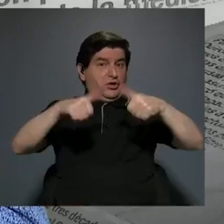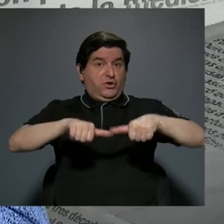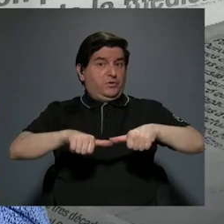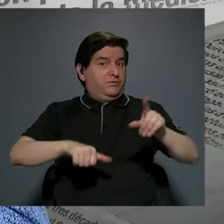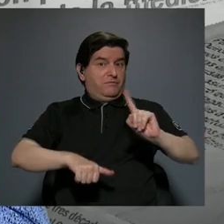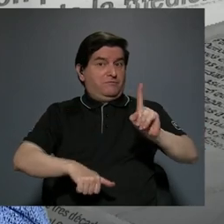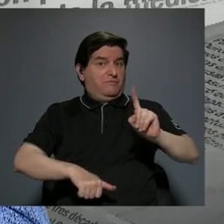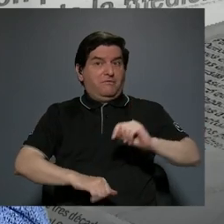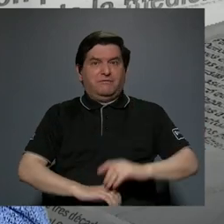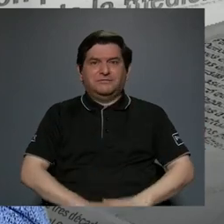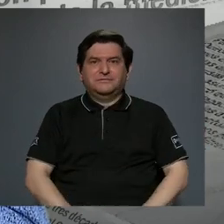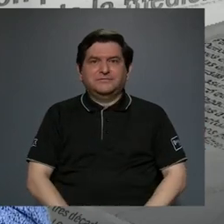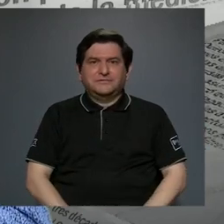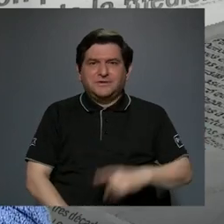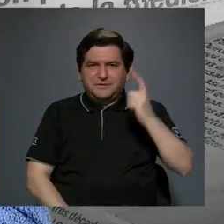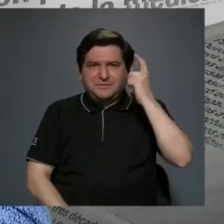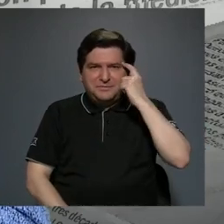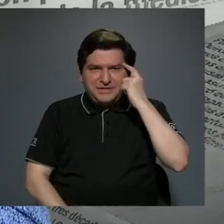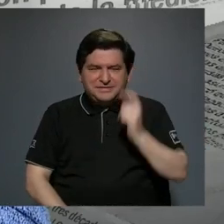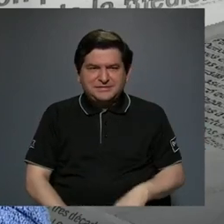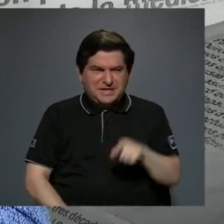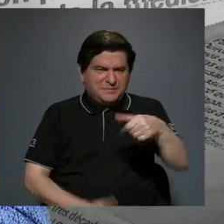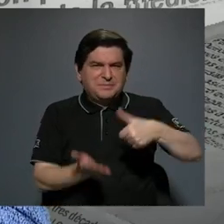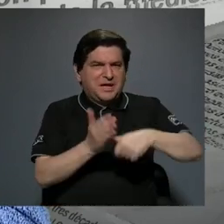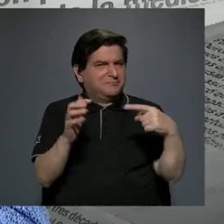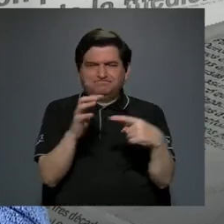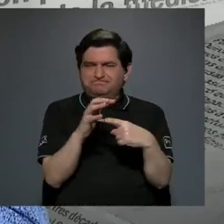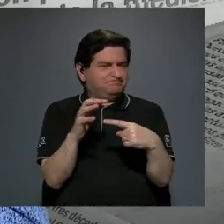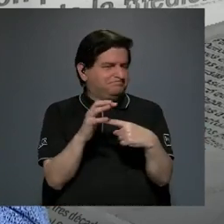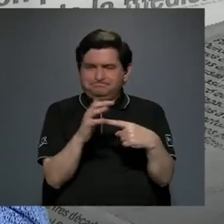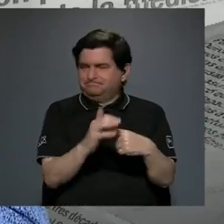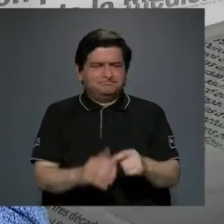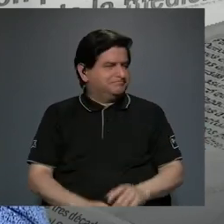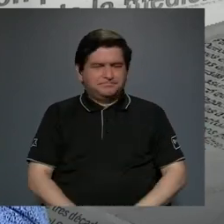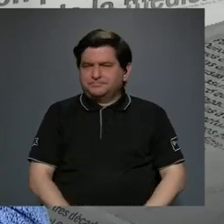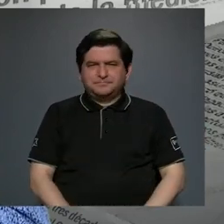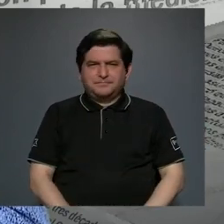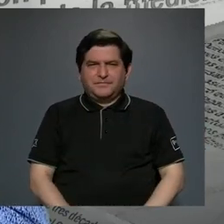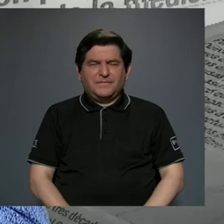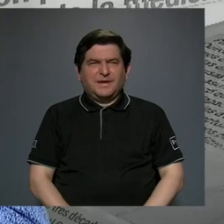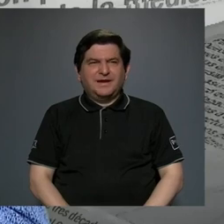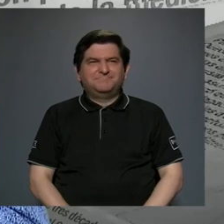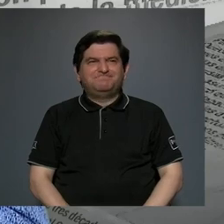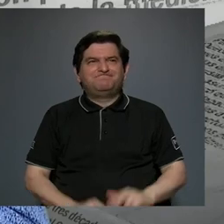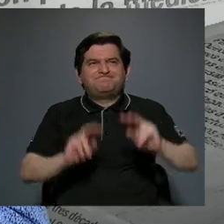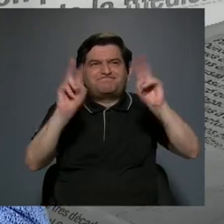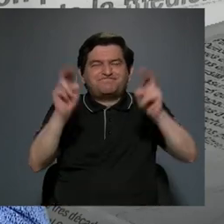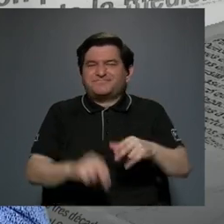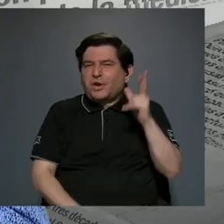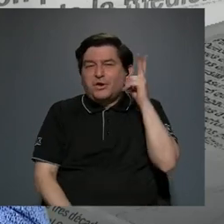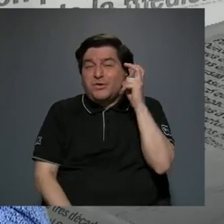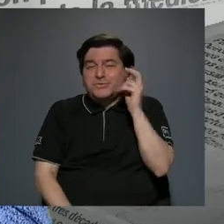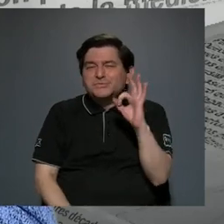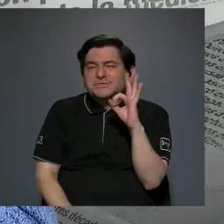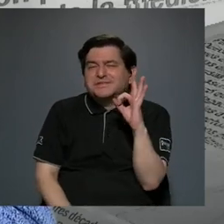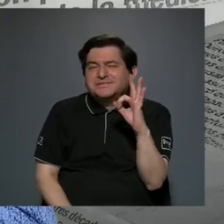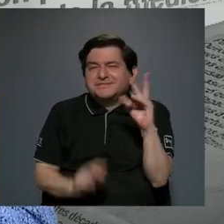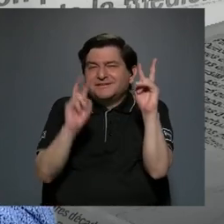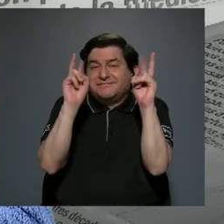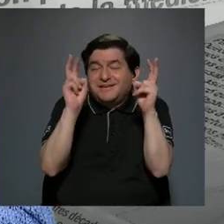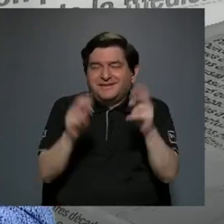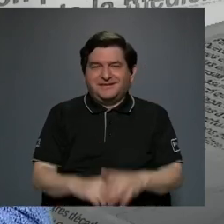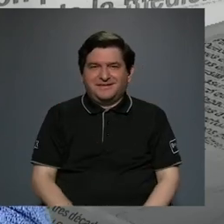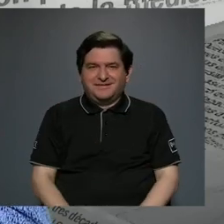digamos para ese referéndum, o no suena bien en otras palabras, eso es lo que he podido